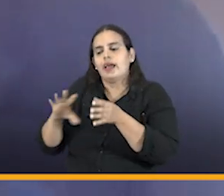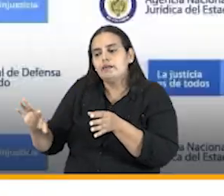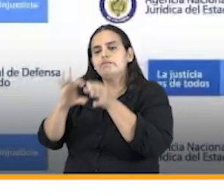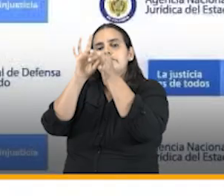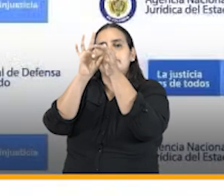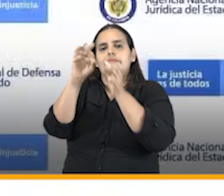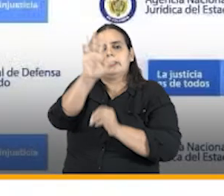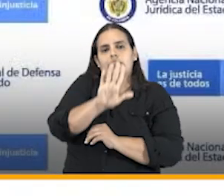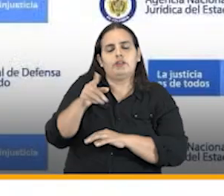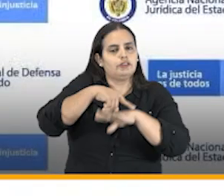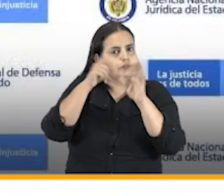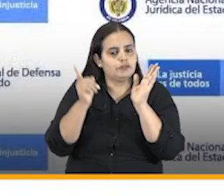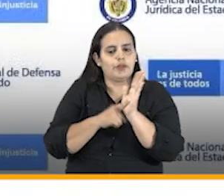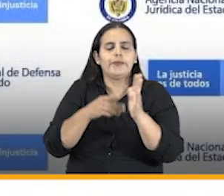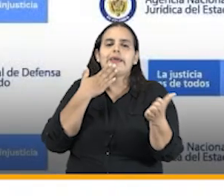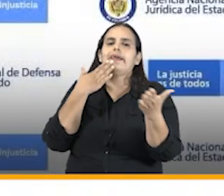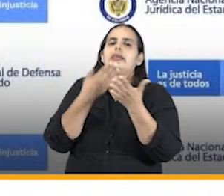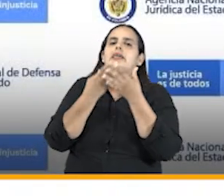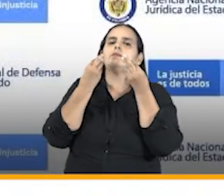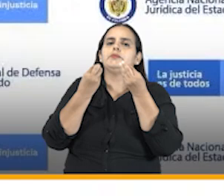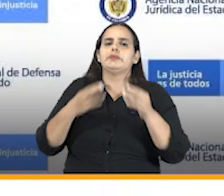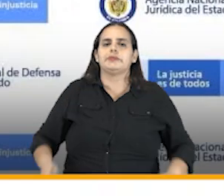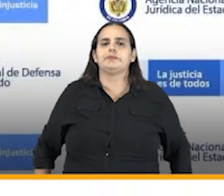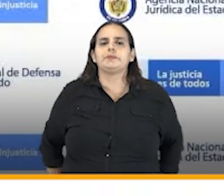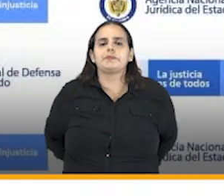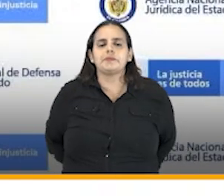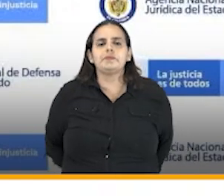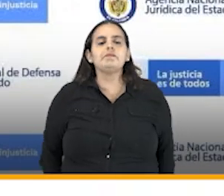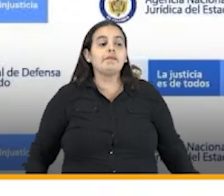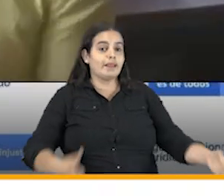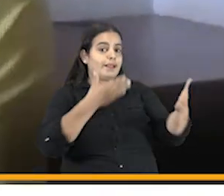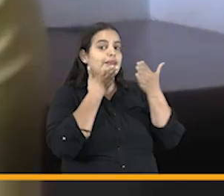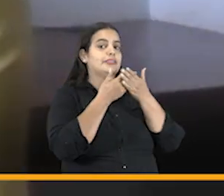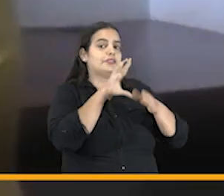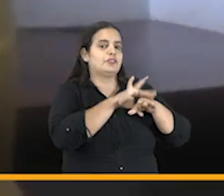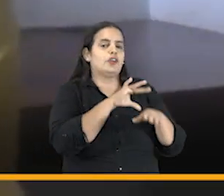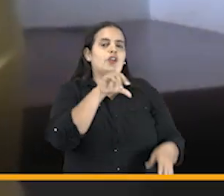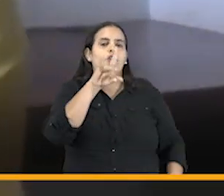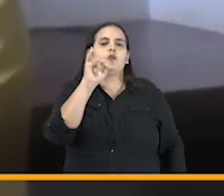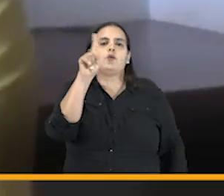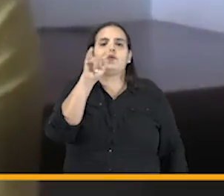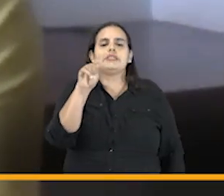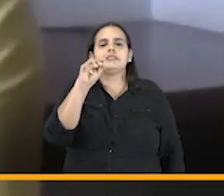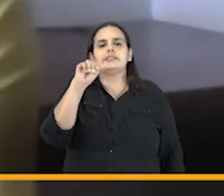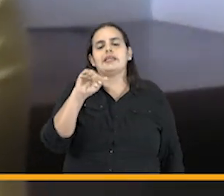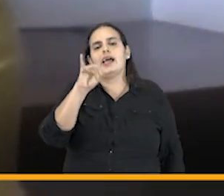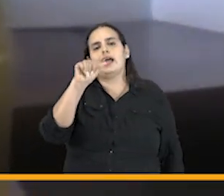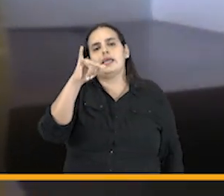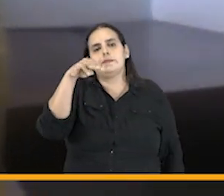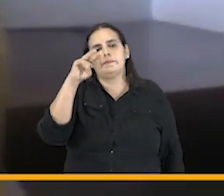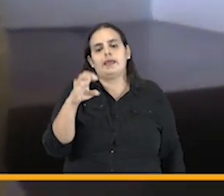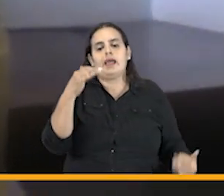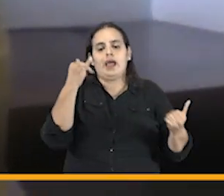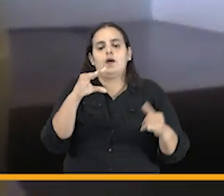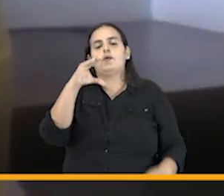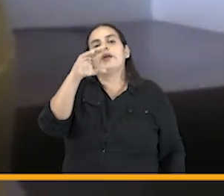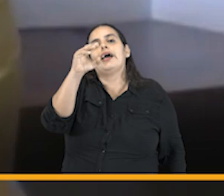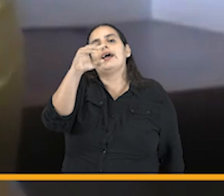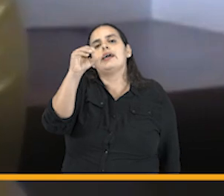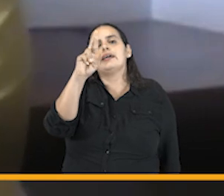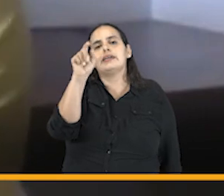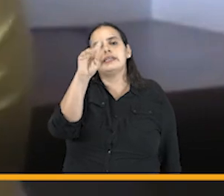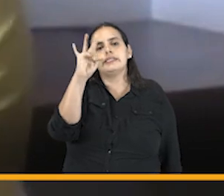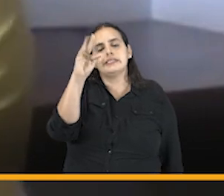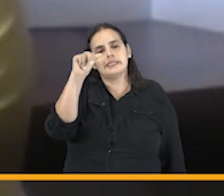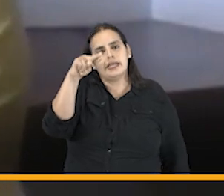territoriales muchas gracias gracias doctor Luis Jaime y finalmente quiero invitar al doctor Christian Stapper